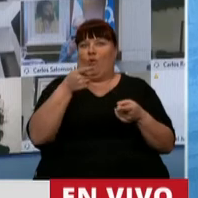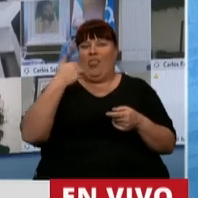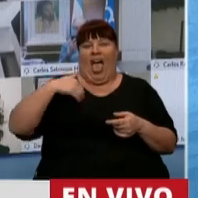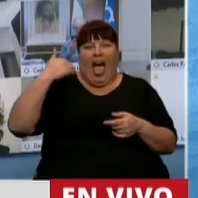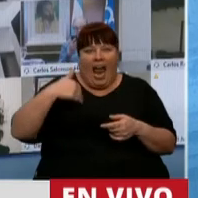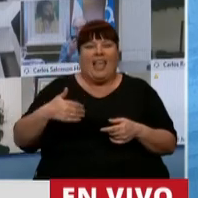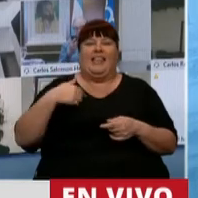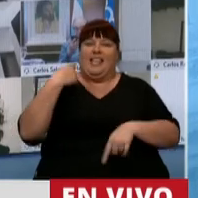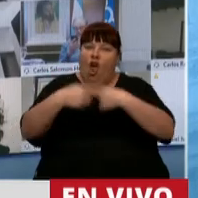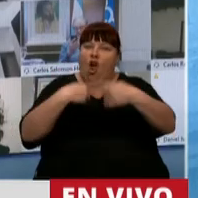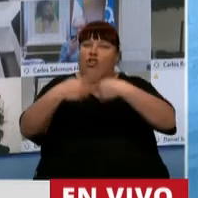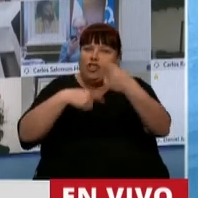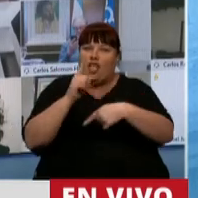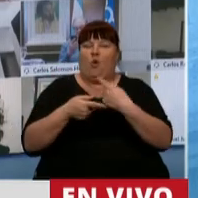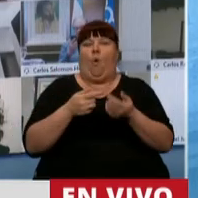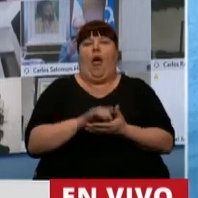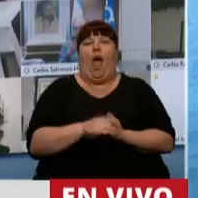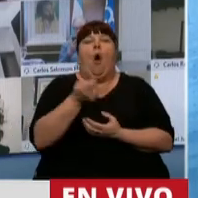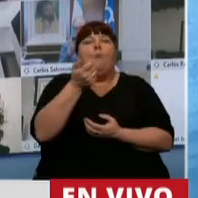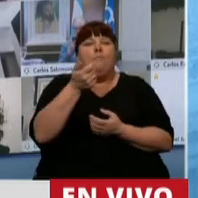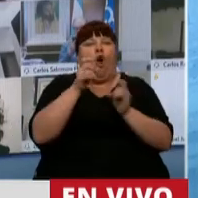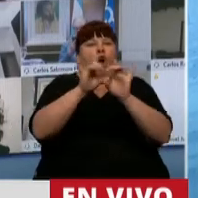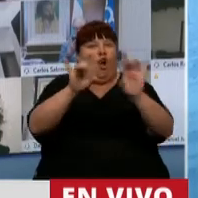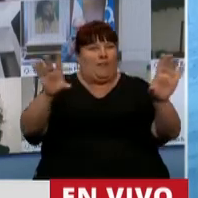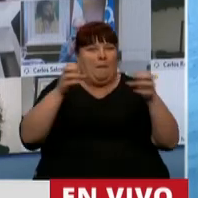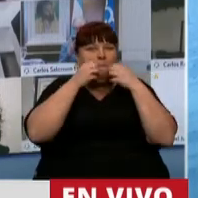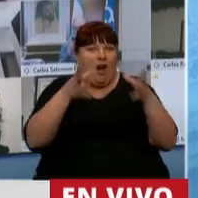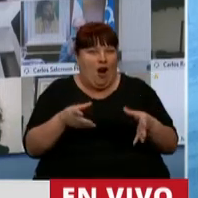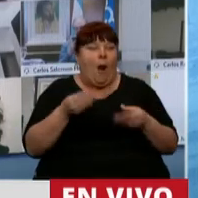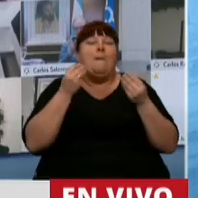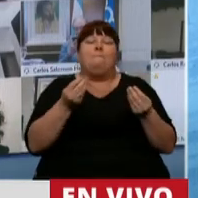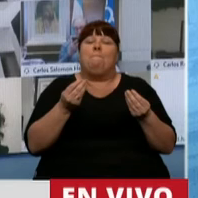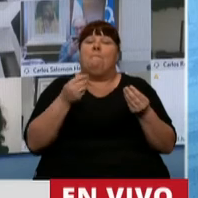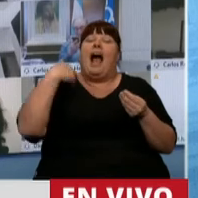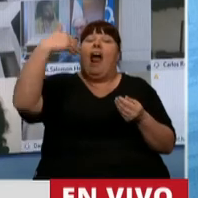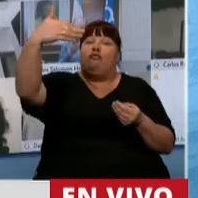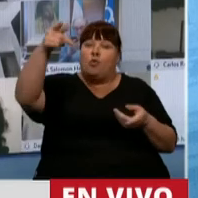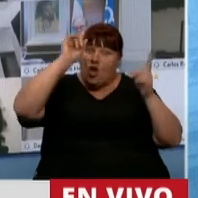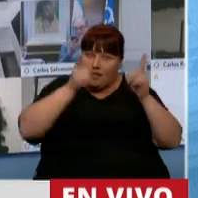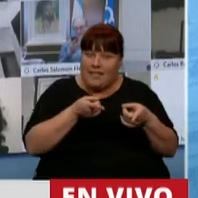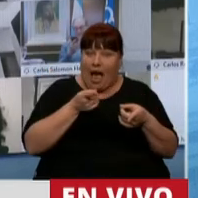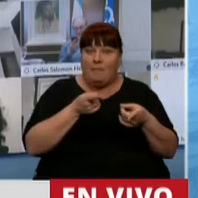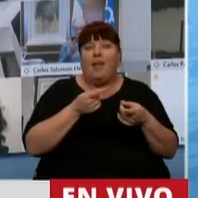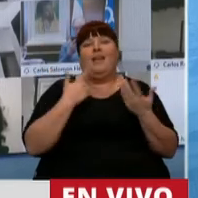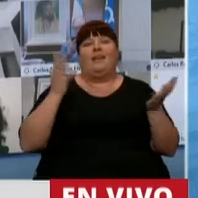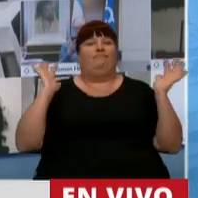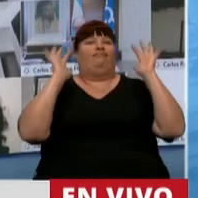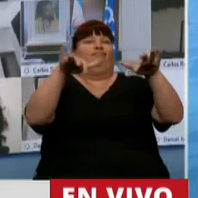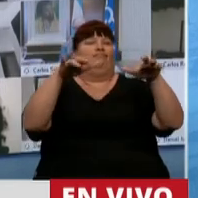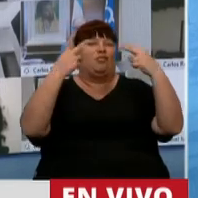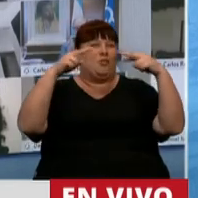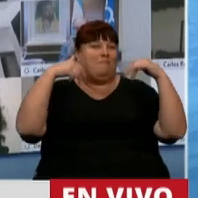la Argentina siga teniendo bajos niveles de contagios para que también en el futuro pueda atraer